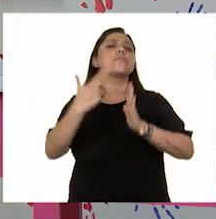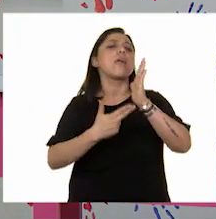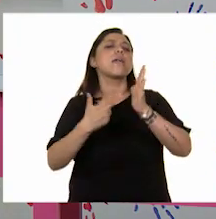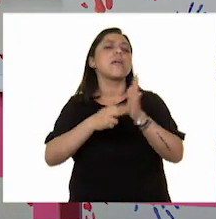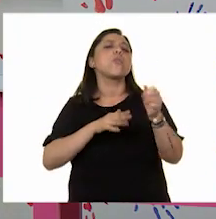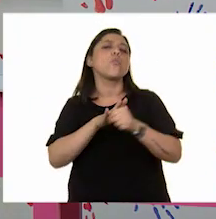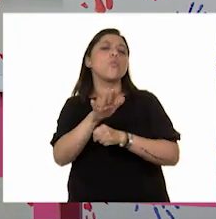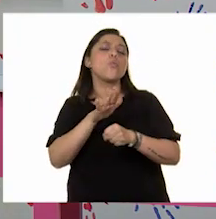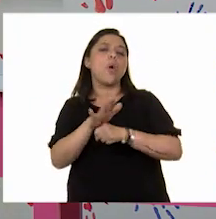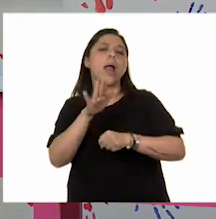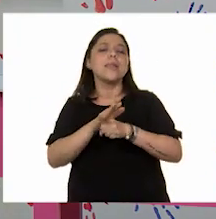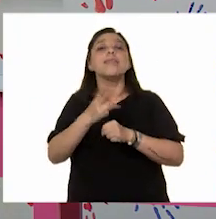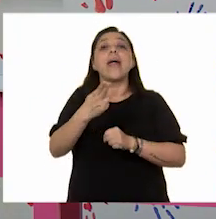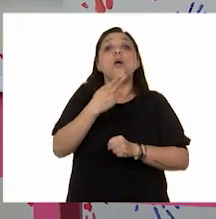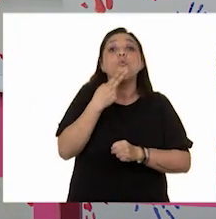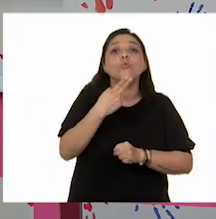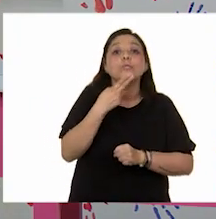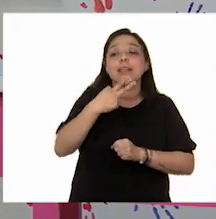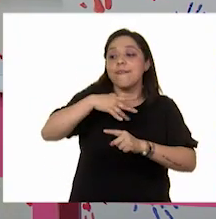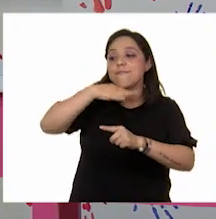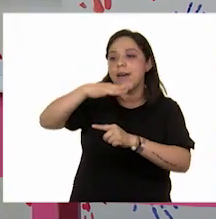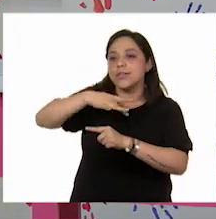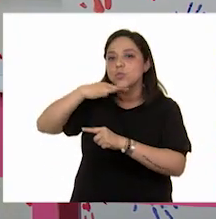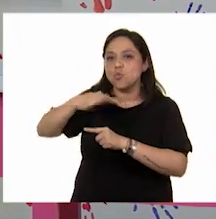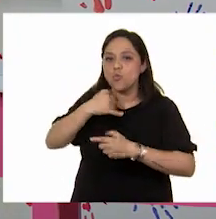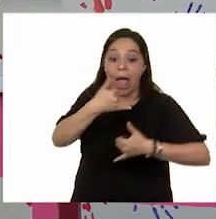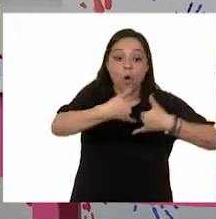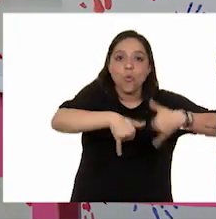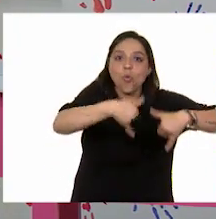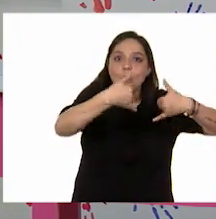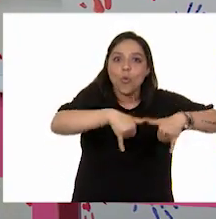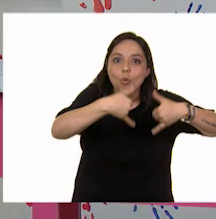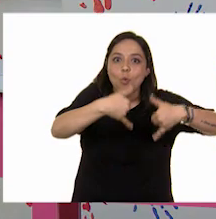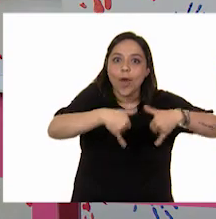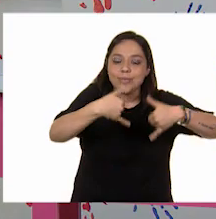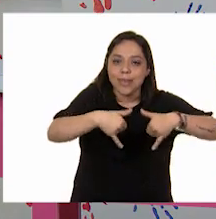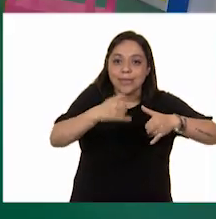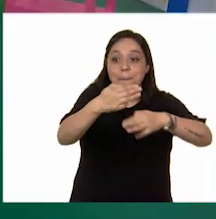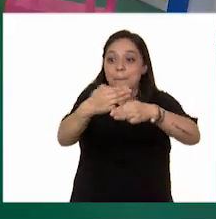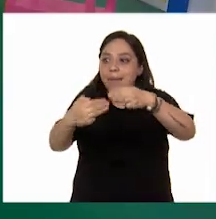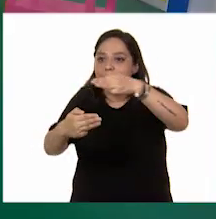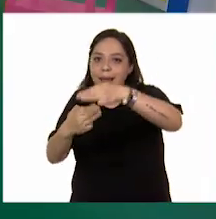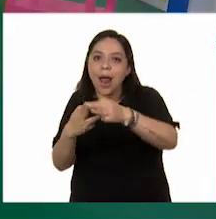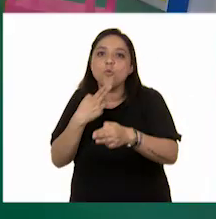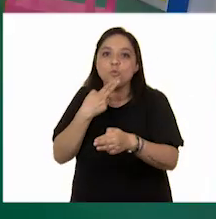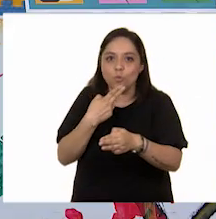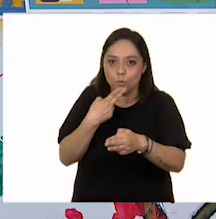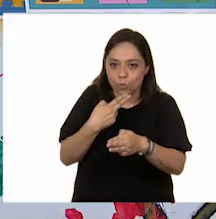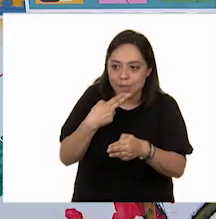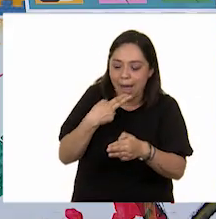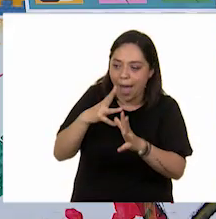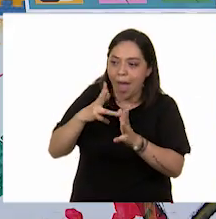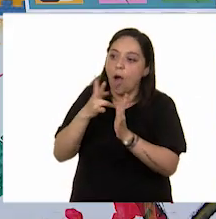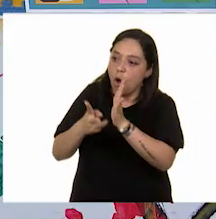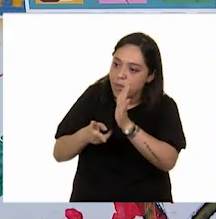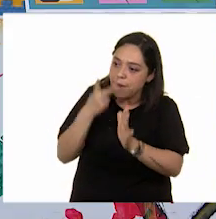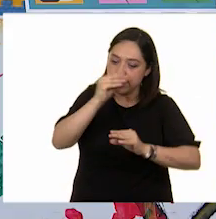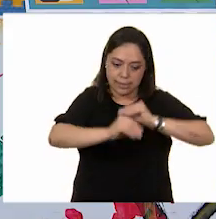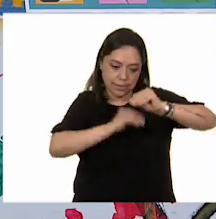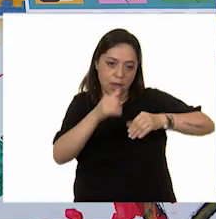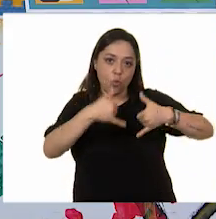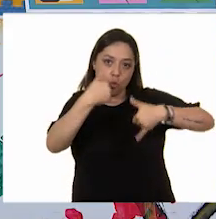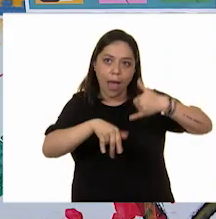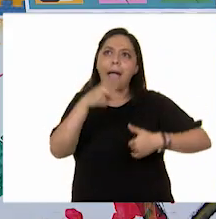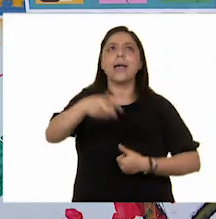reuso por el medio ambiente y consistirá en hacer juguetes con materiales reciclables. ¡Guau! Eso es increíble y muy